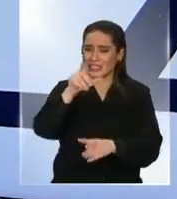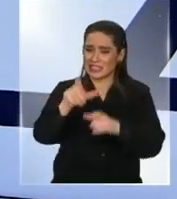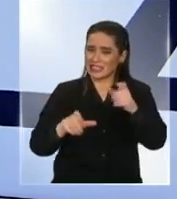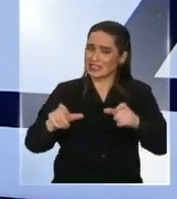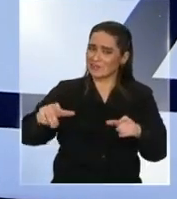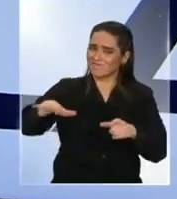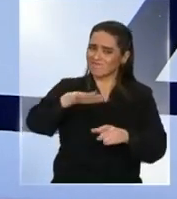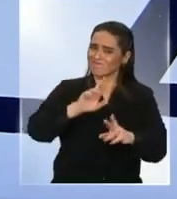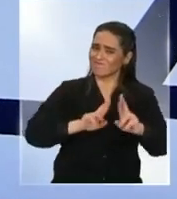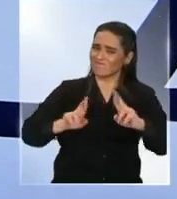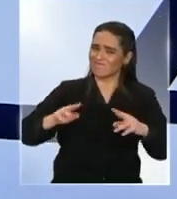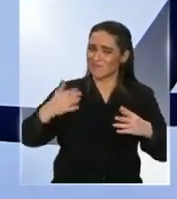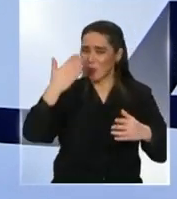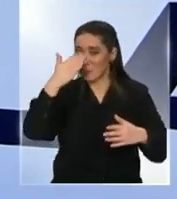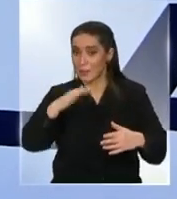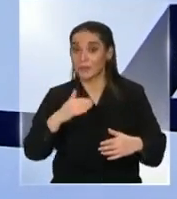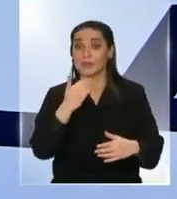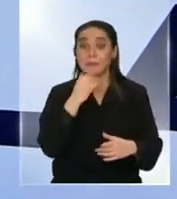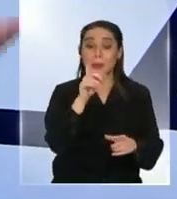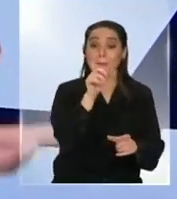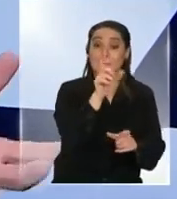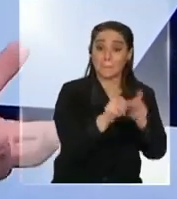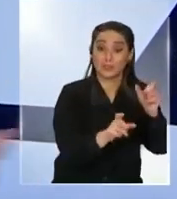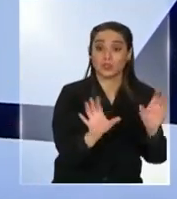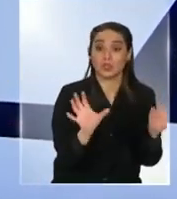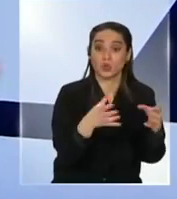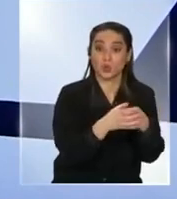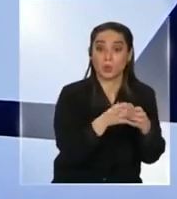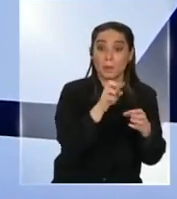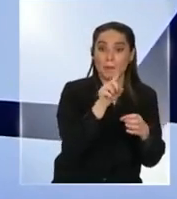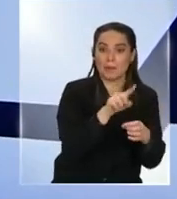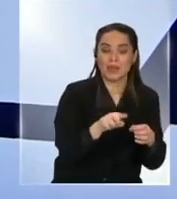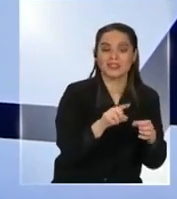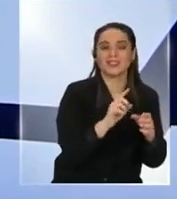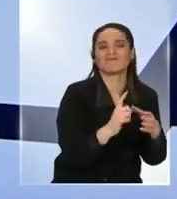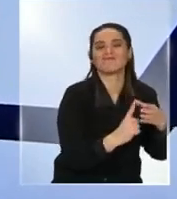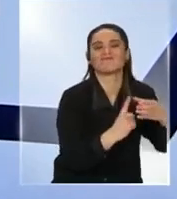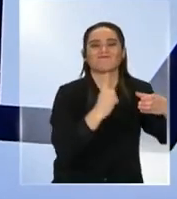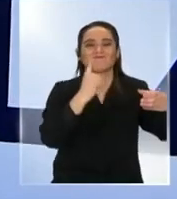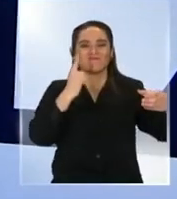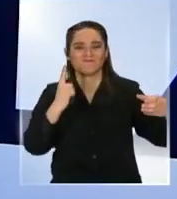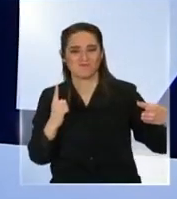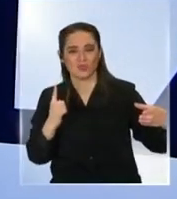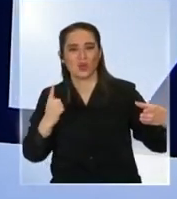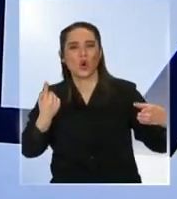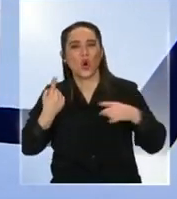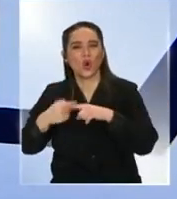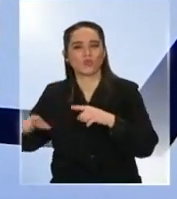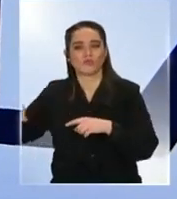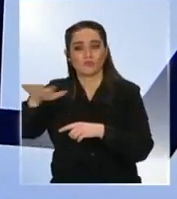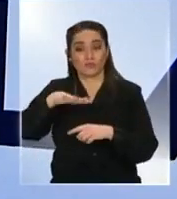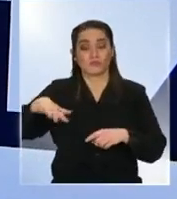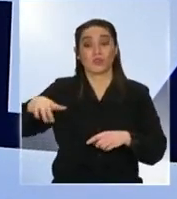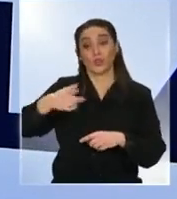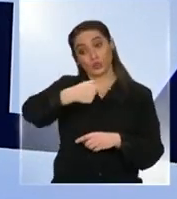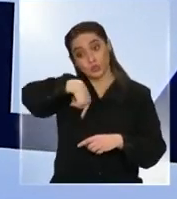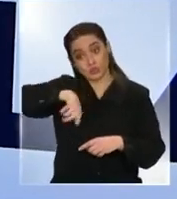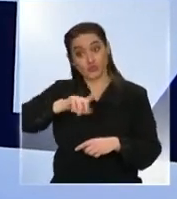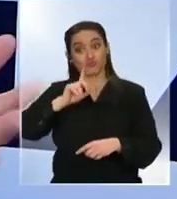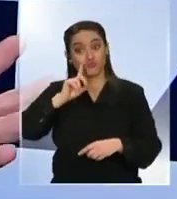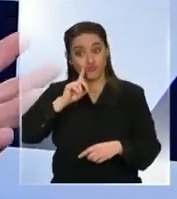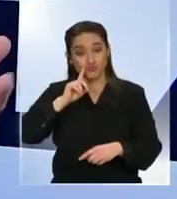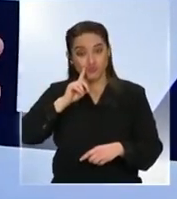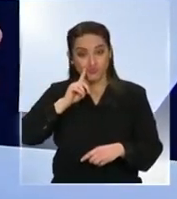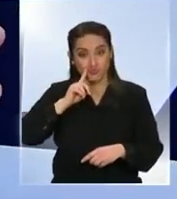muchas bases socialistas que ya están migrando los candidatos del sector porque no se sienten representados de hecho nosotros también tenemos un